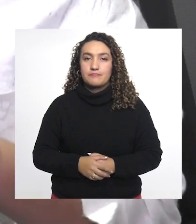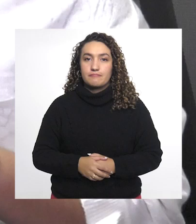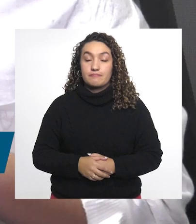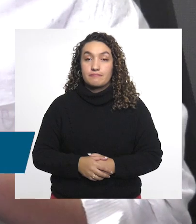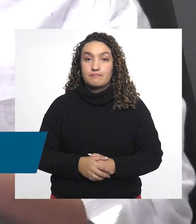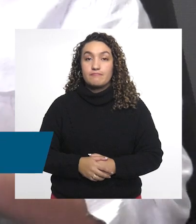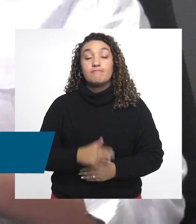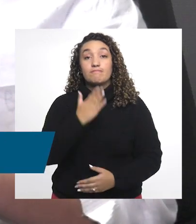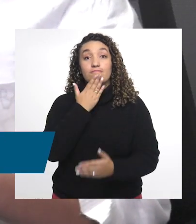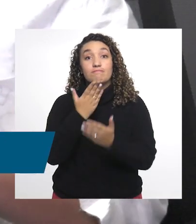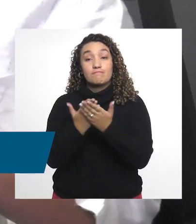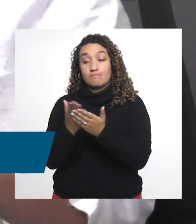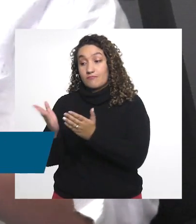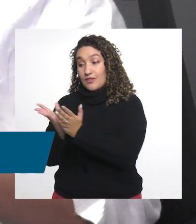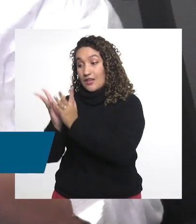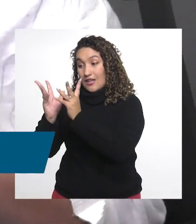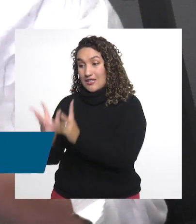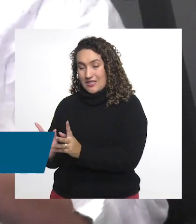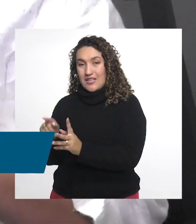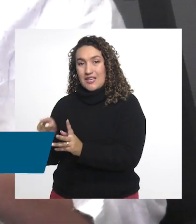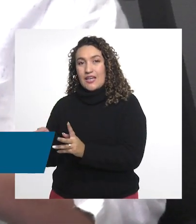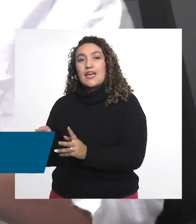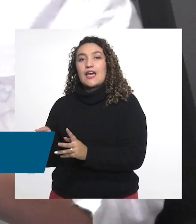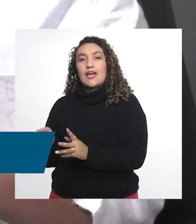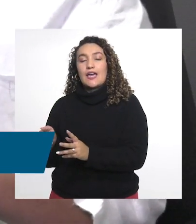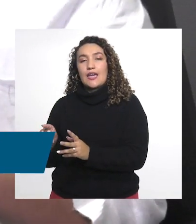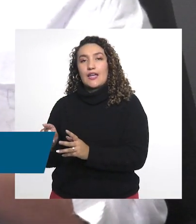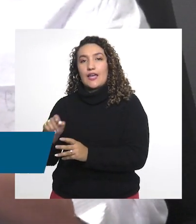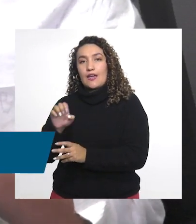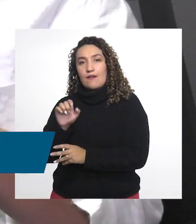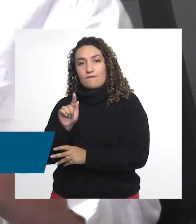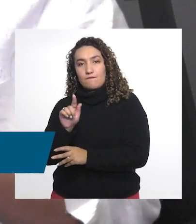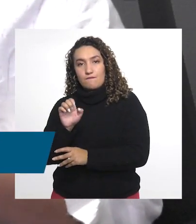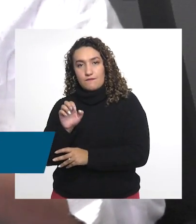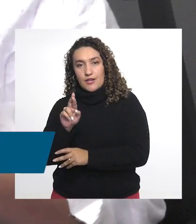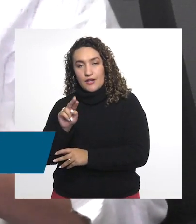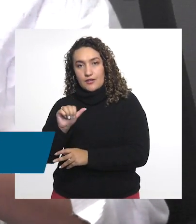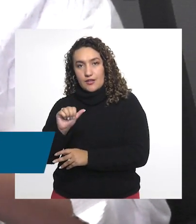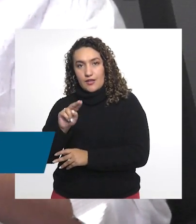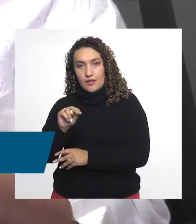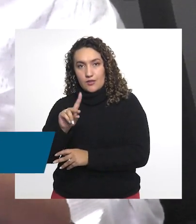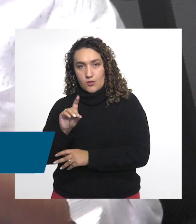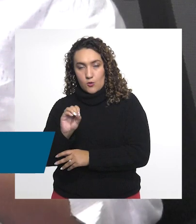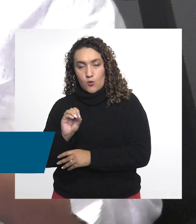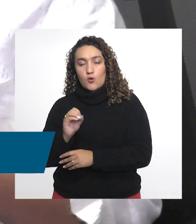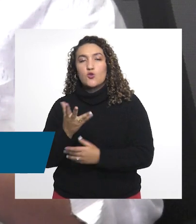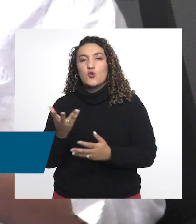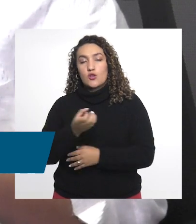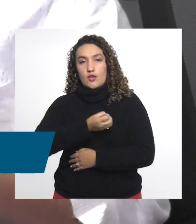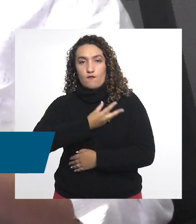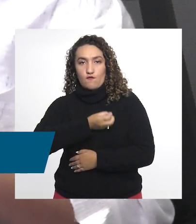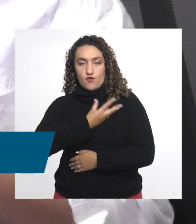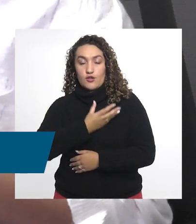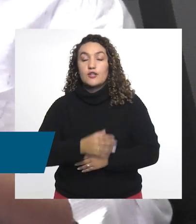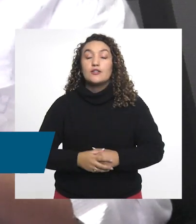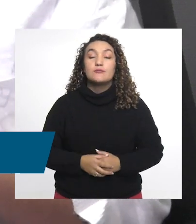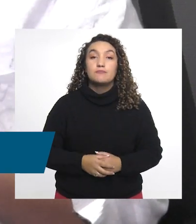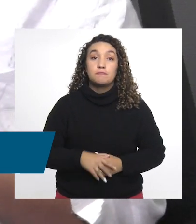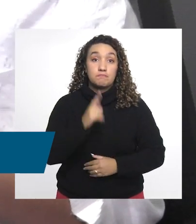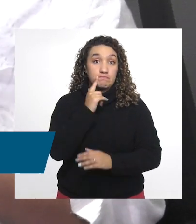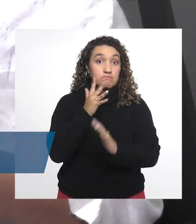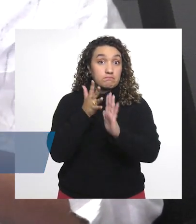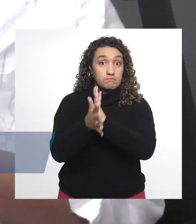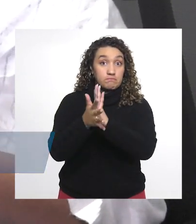Bueno, yo le agradezco la pregunta a nuestro estudiante Fernando Quintero de Florencia, Caquetá. Fernando,